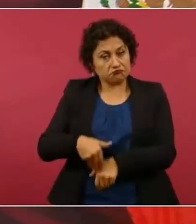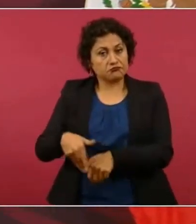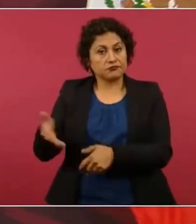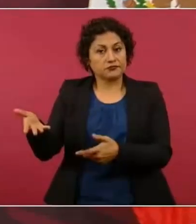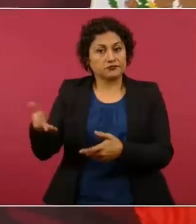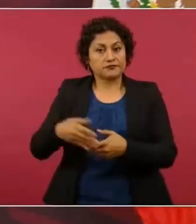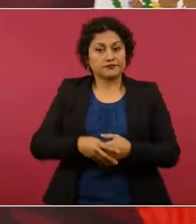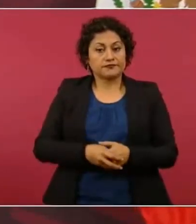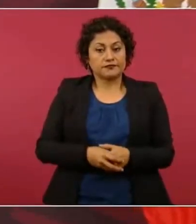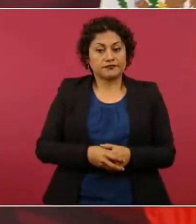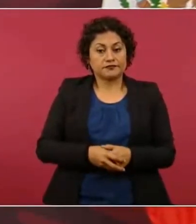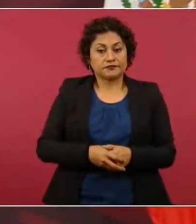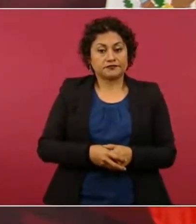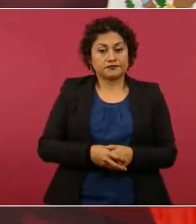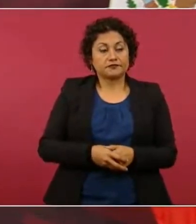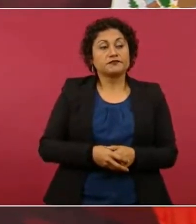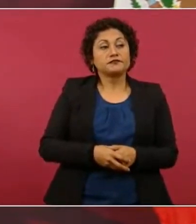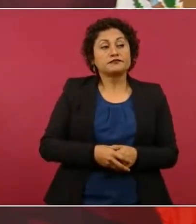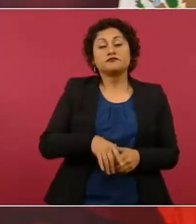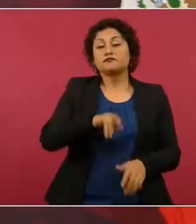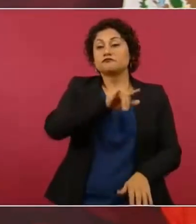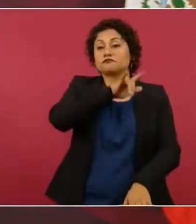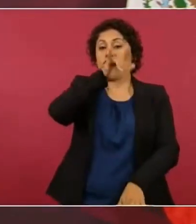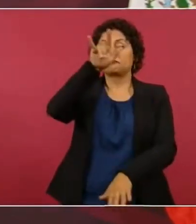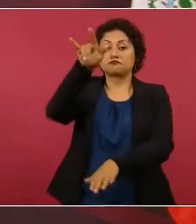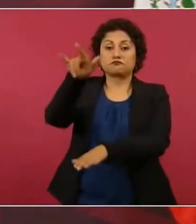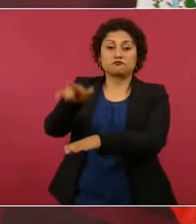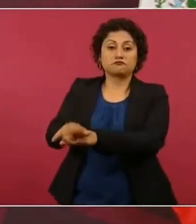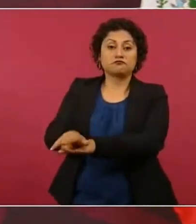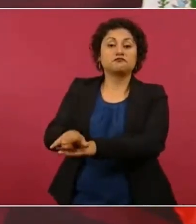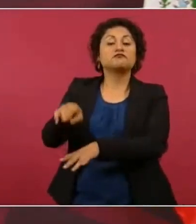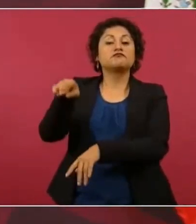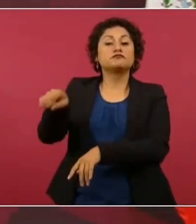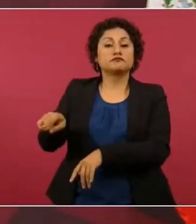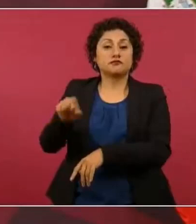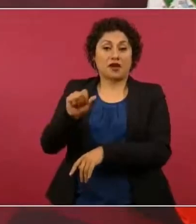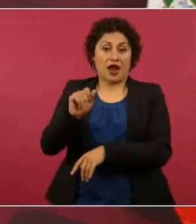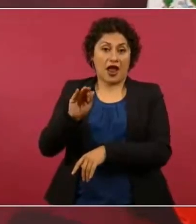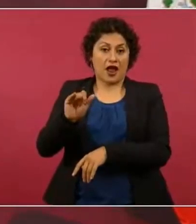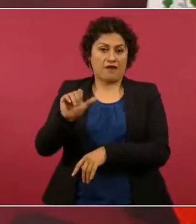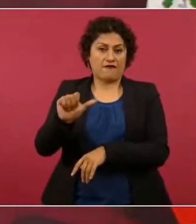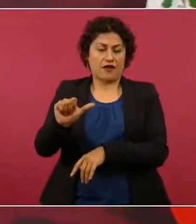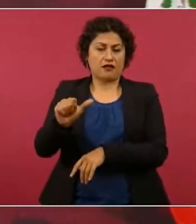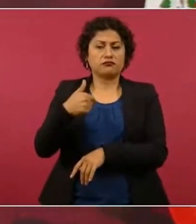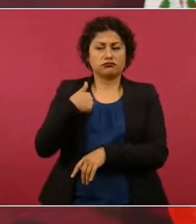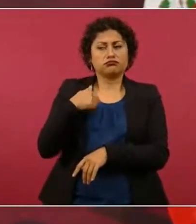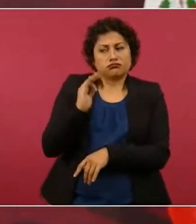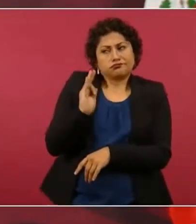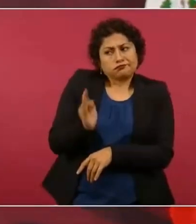que bajara el avión en el aeropuerto de Filipinas. Pero me llama la atención ¿por qué